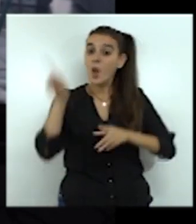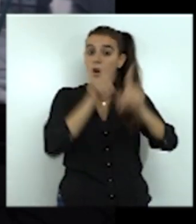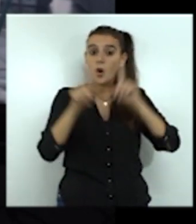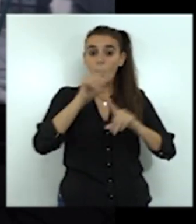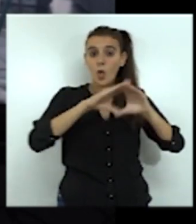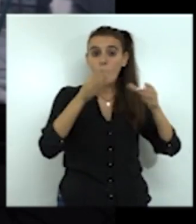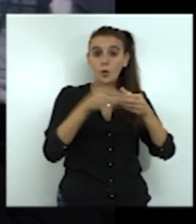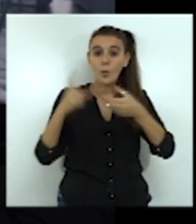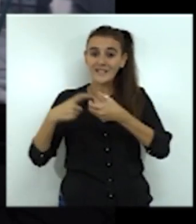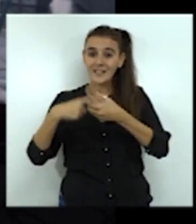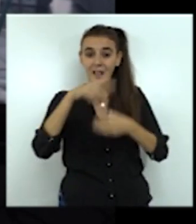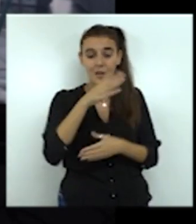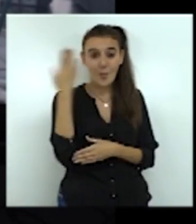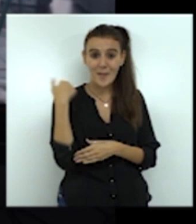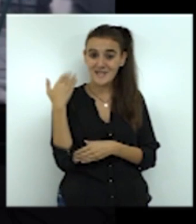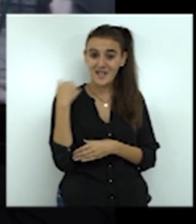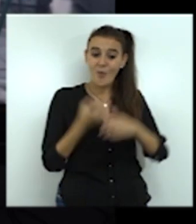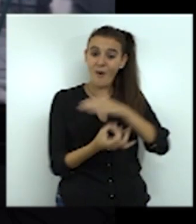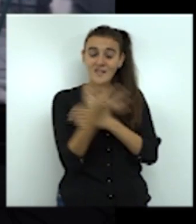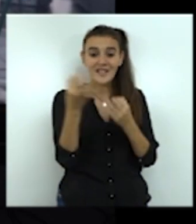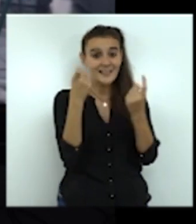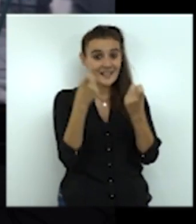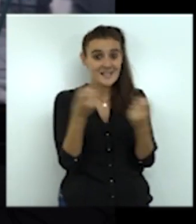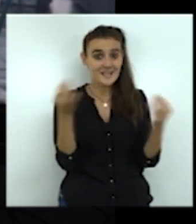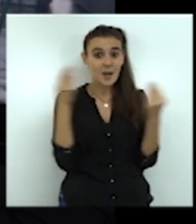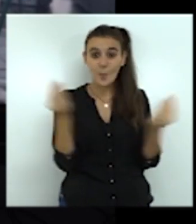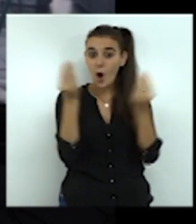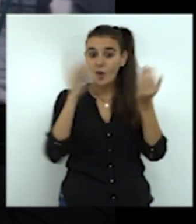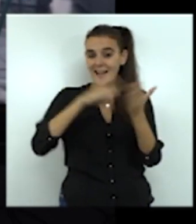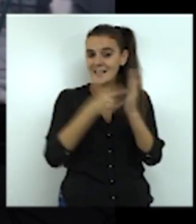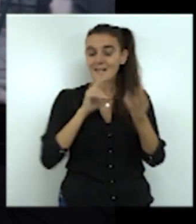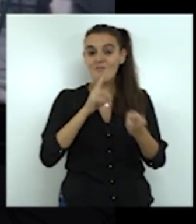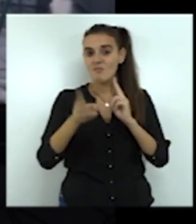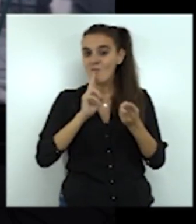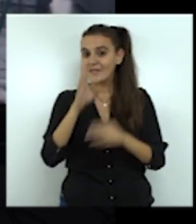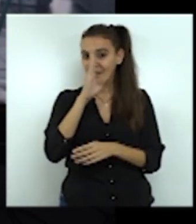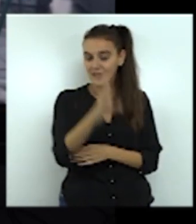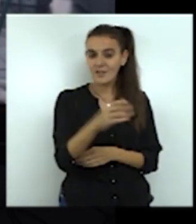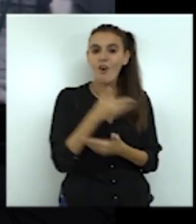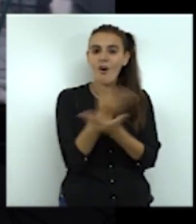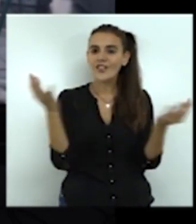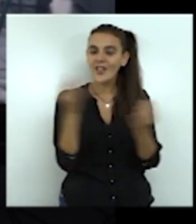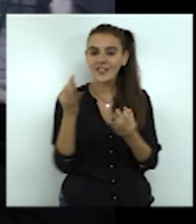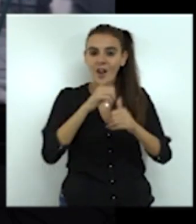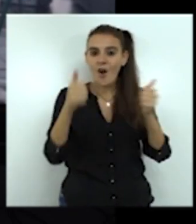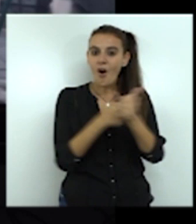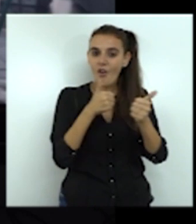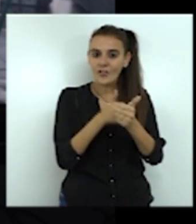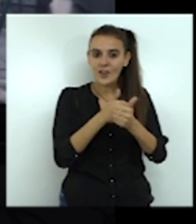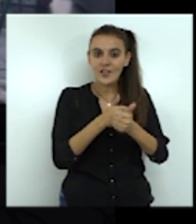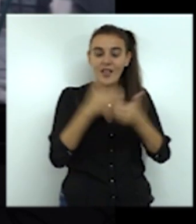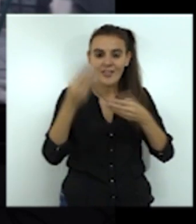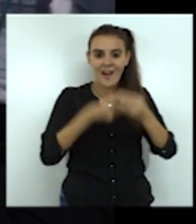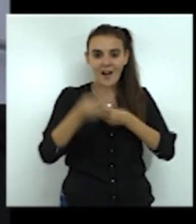pasadas han conducido a la necesidad de mejorar el sistema de respuesta directa ofrecido por la Oficina de Acción Humanitaria. Las principales